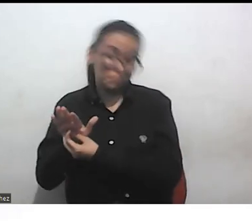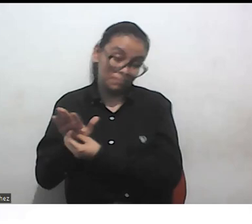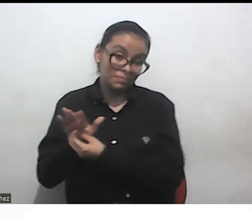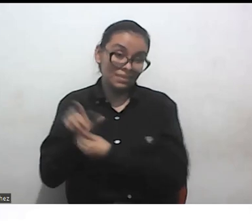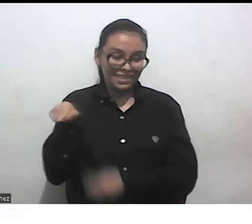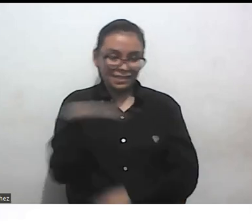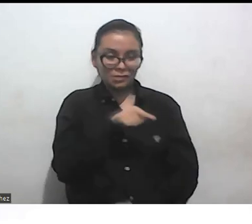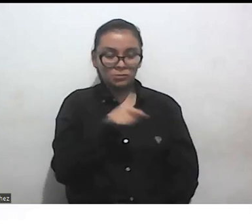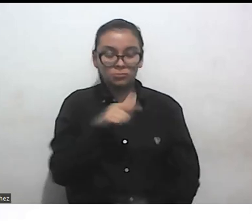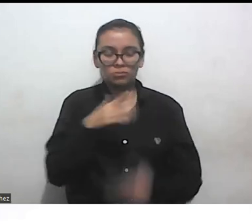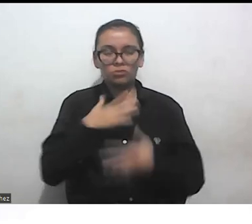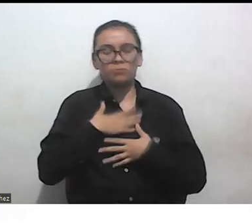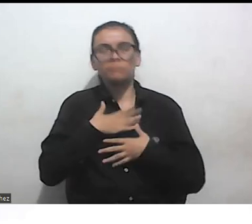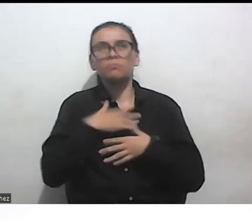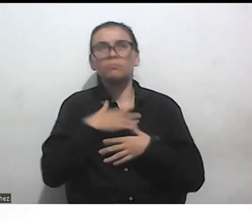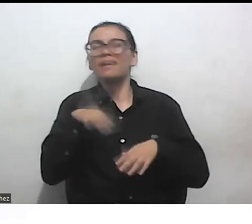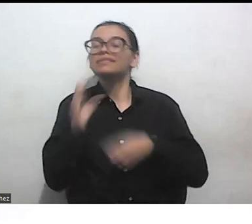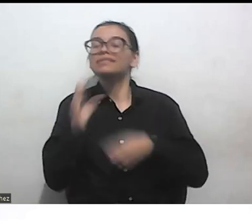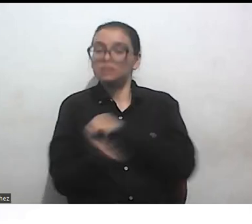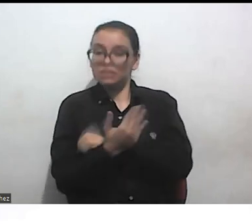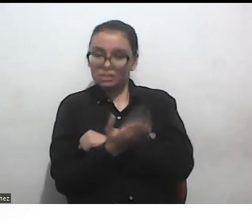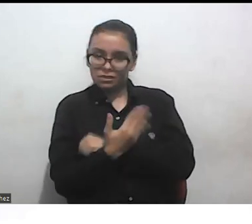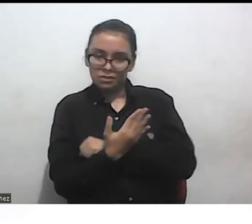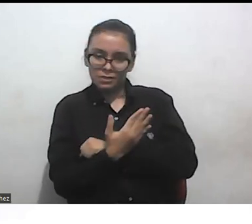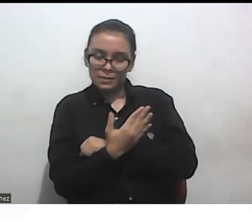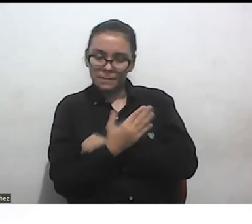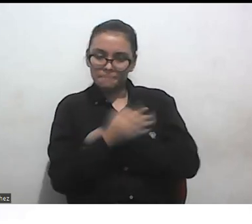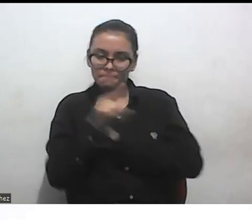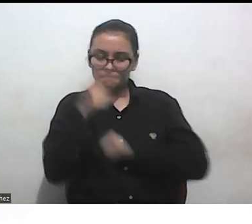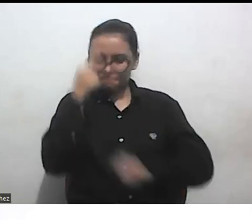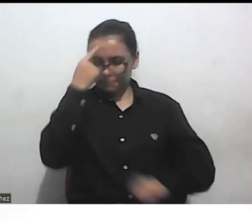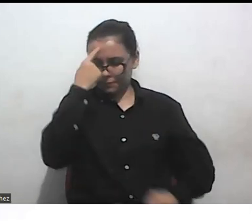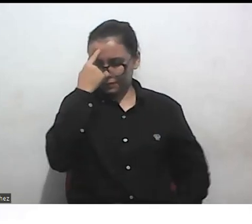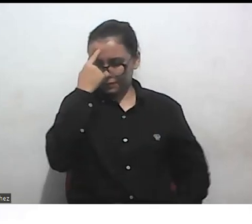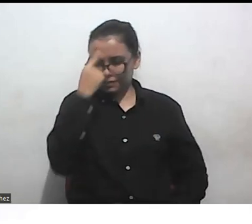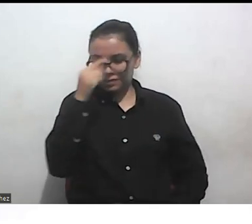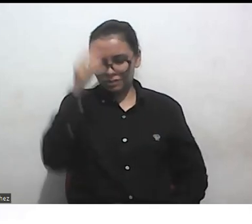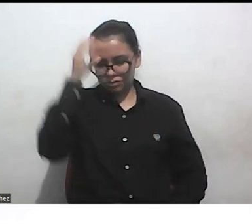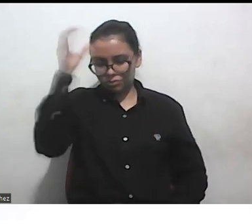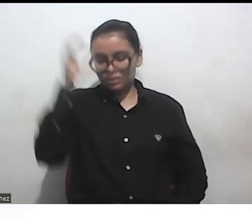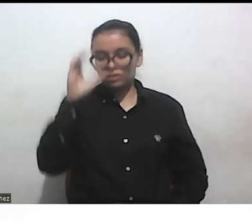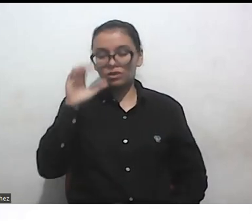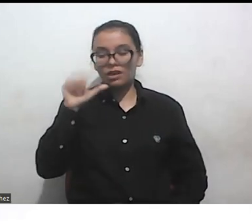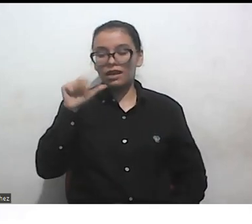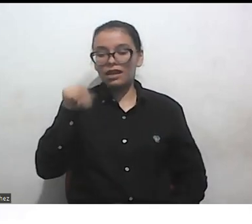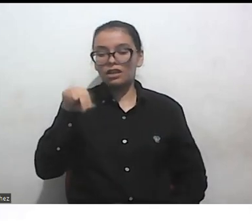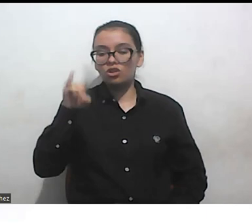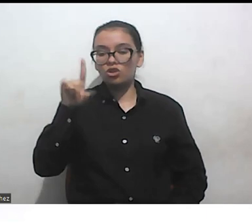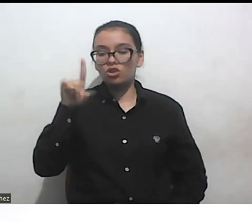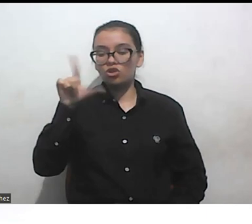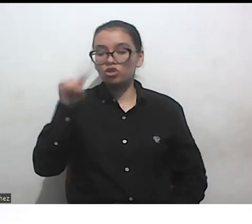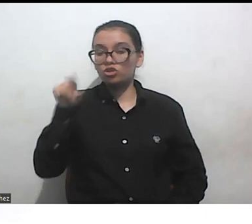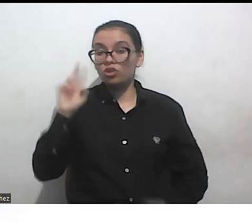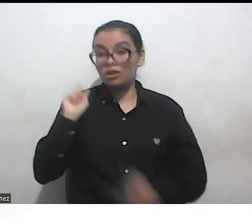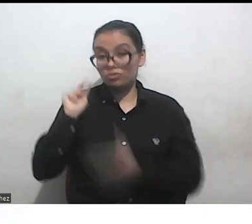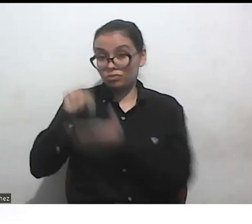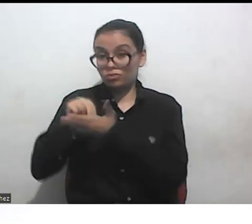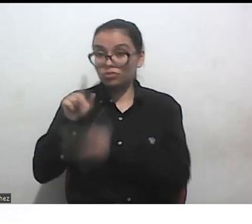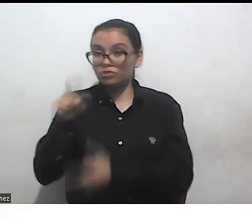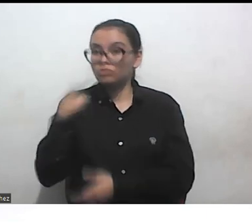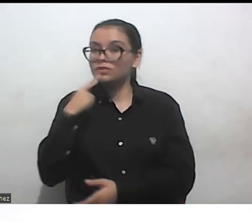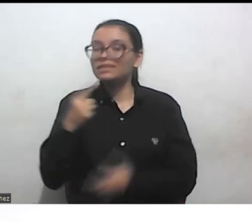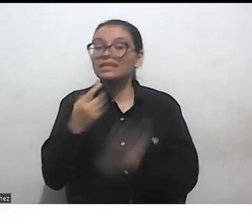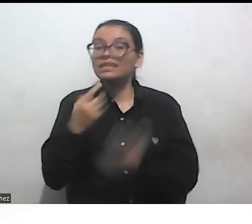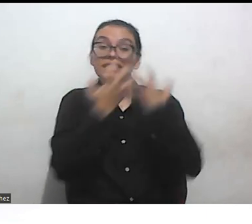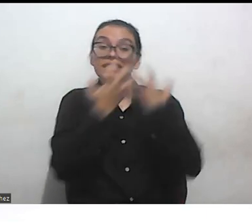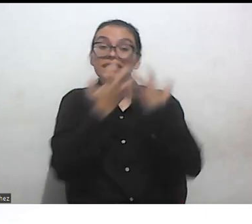útil es pensar en esta definición de Admund Sonigale de capacitismo no como sistema sino como doctrina